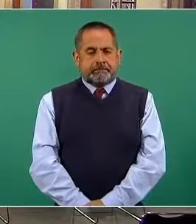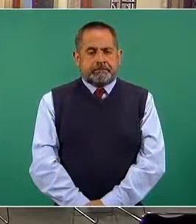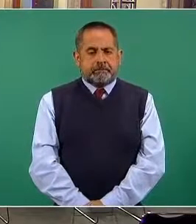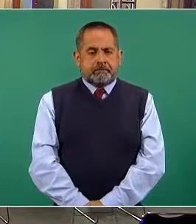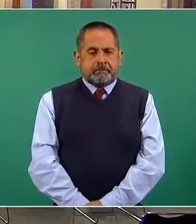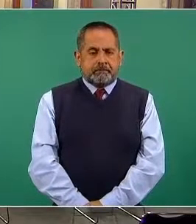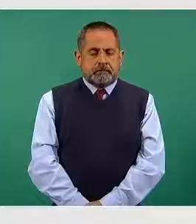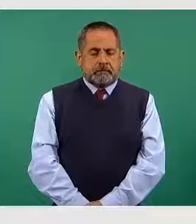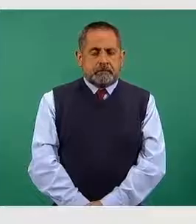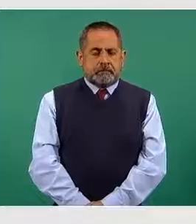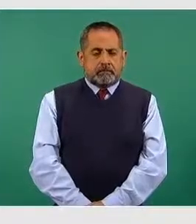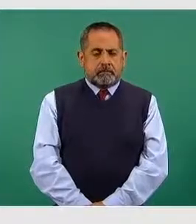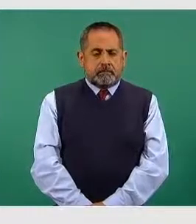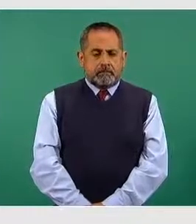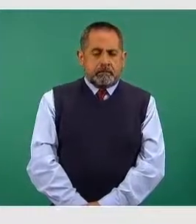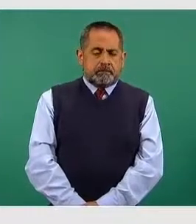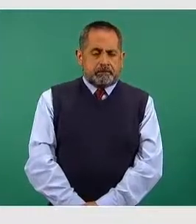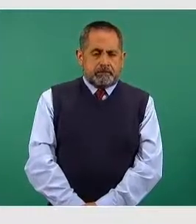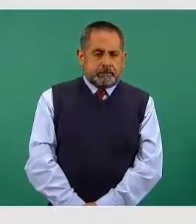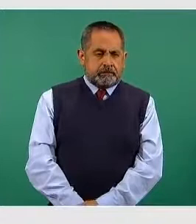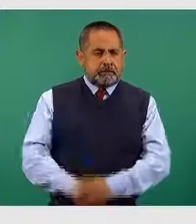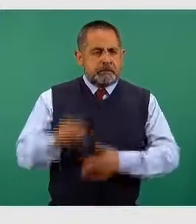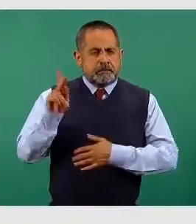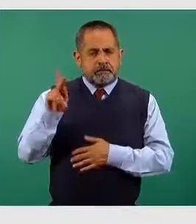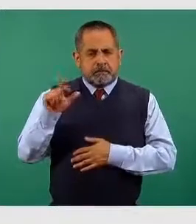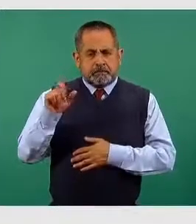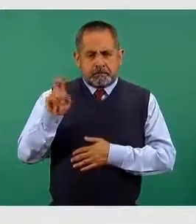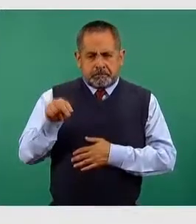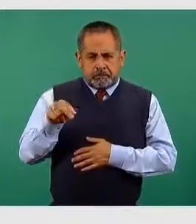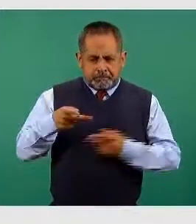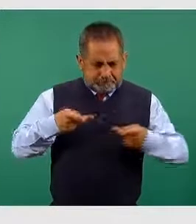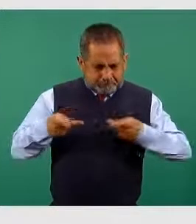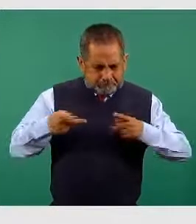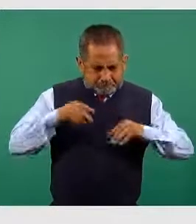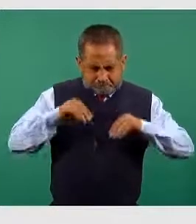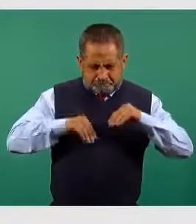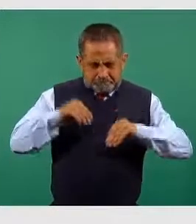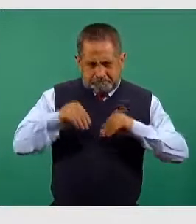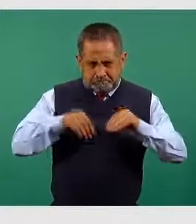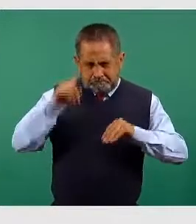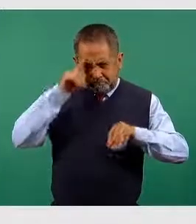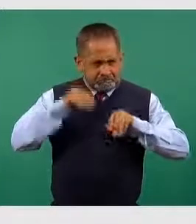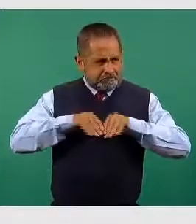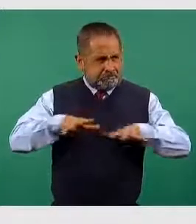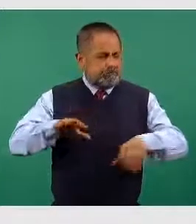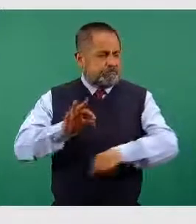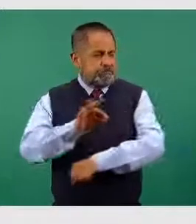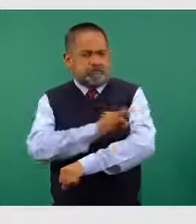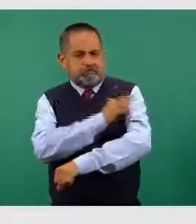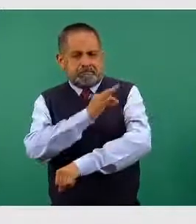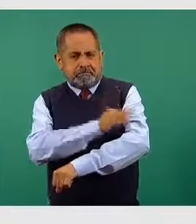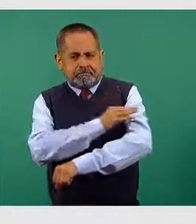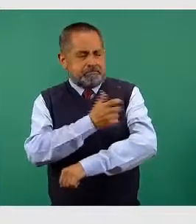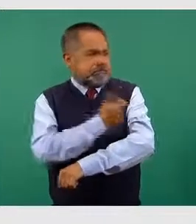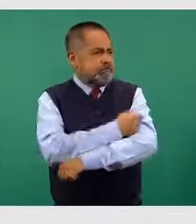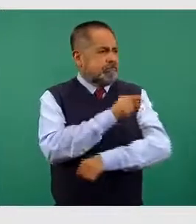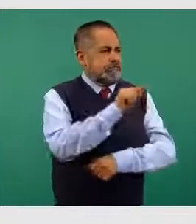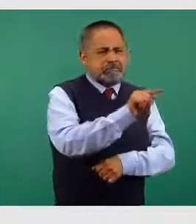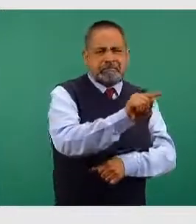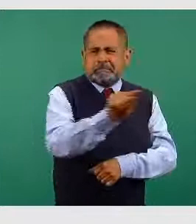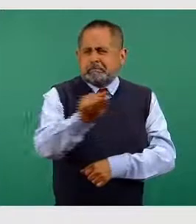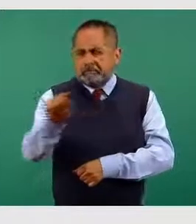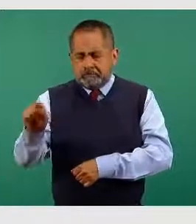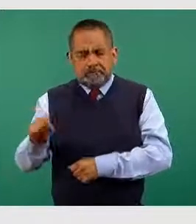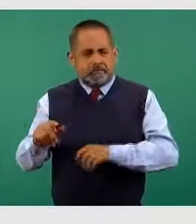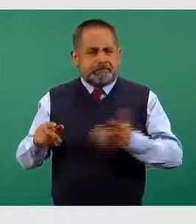Sobre el avance de la estrategia operativa de vacunación de esta política nacional